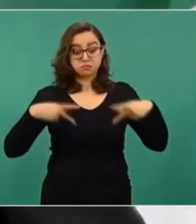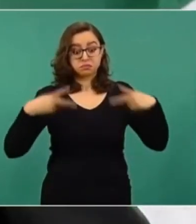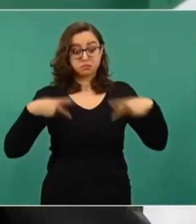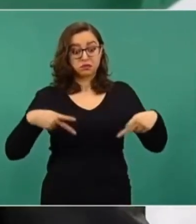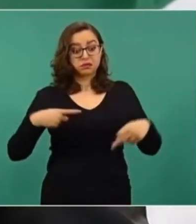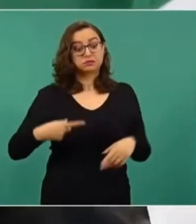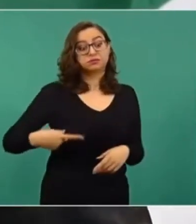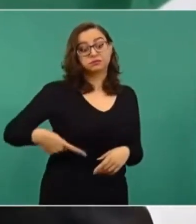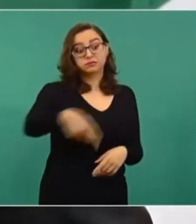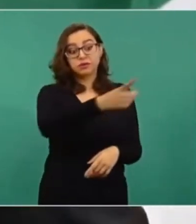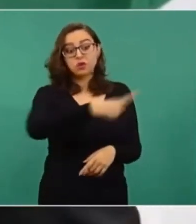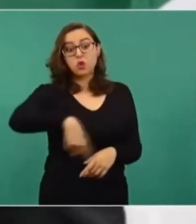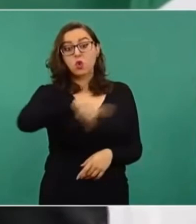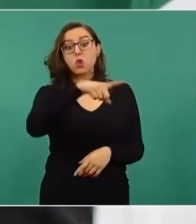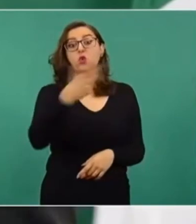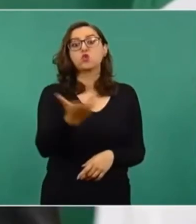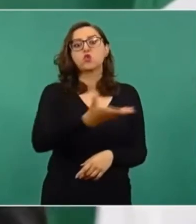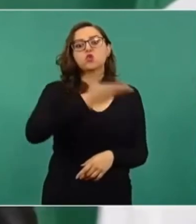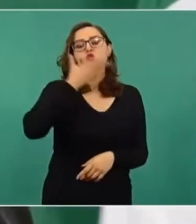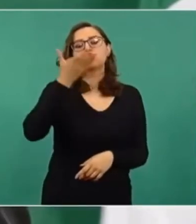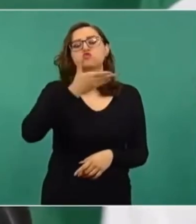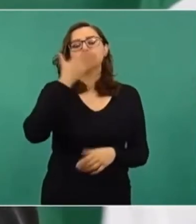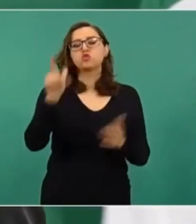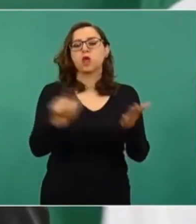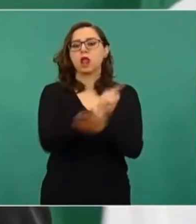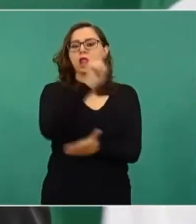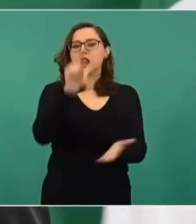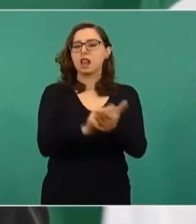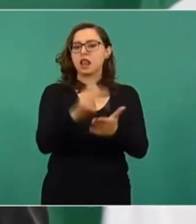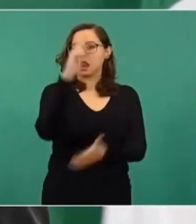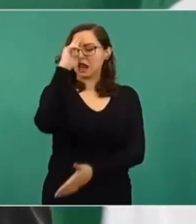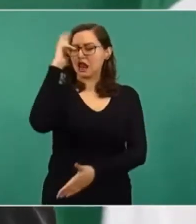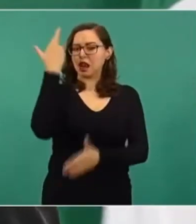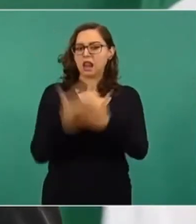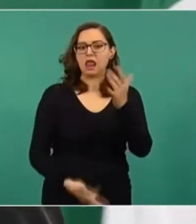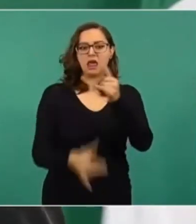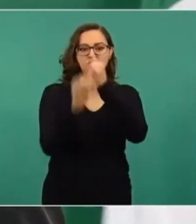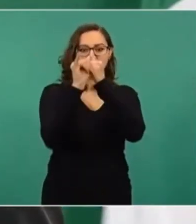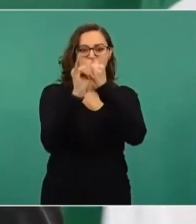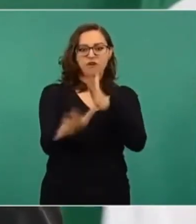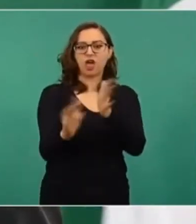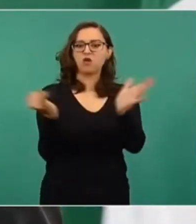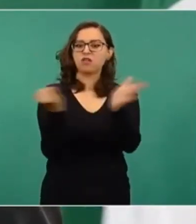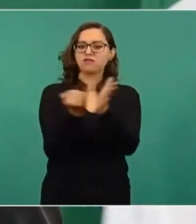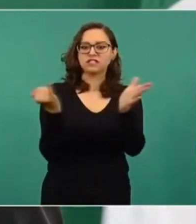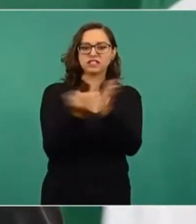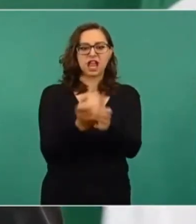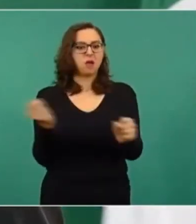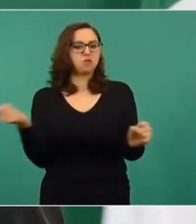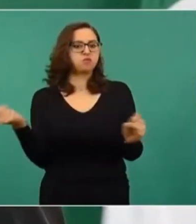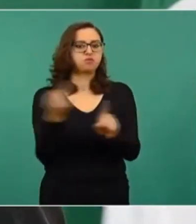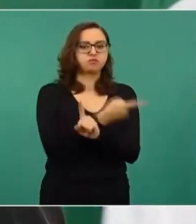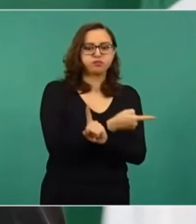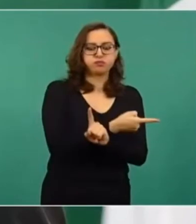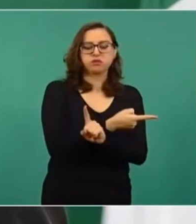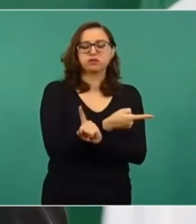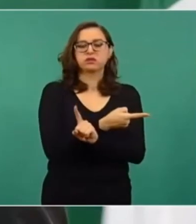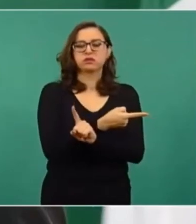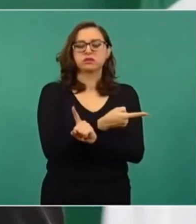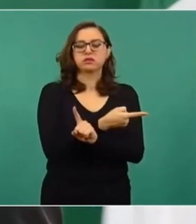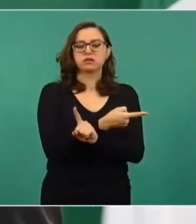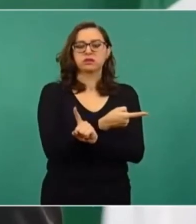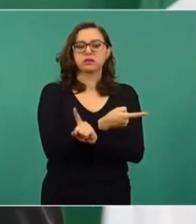quienes cometen grandes fraudes fiscales, todos los que